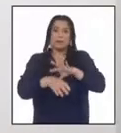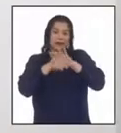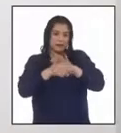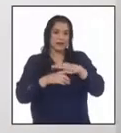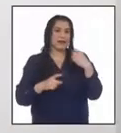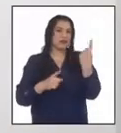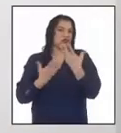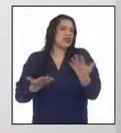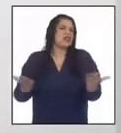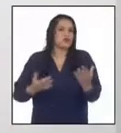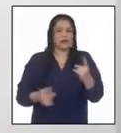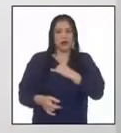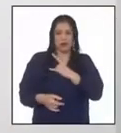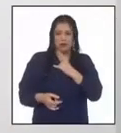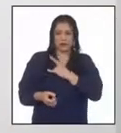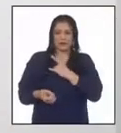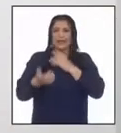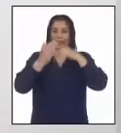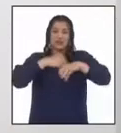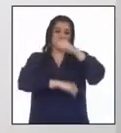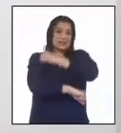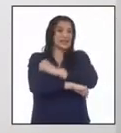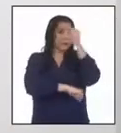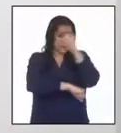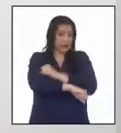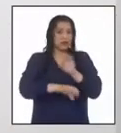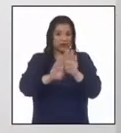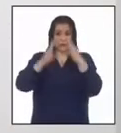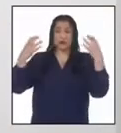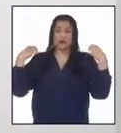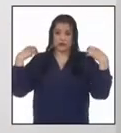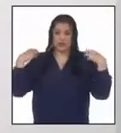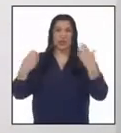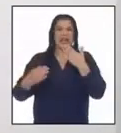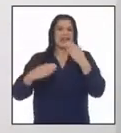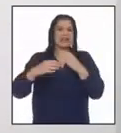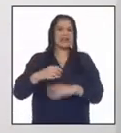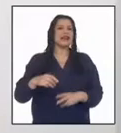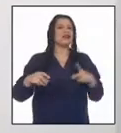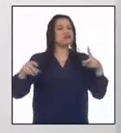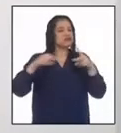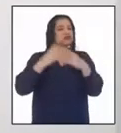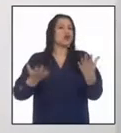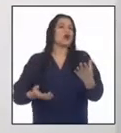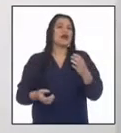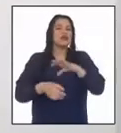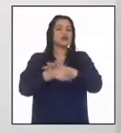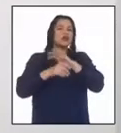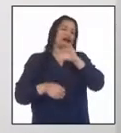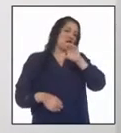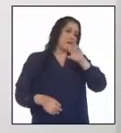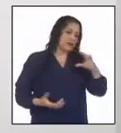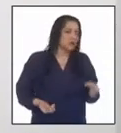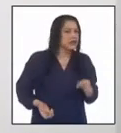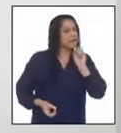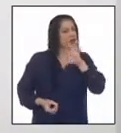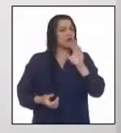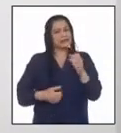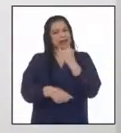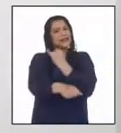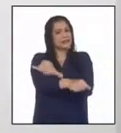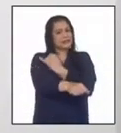Facultad de Medicina de la Universidad de San Marcos. Su fundador, el Dr. Carlos Pasoldán, planteó que este